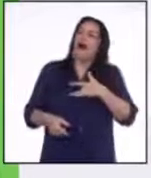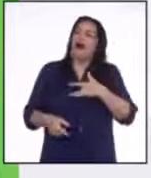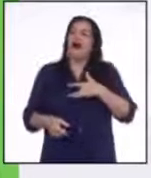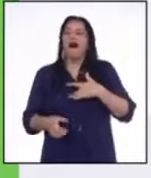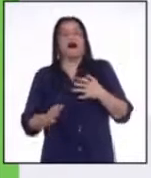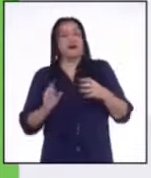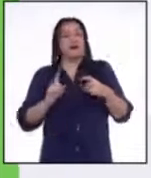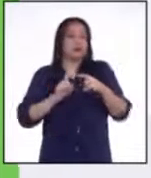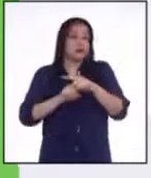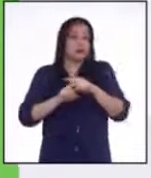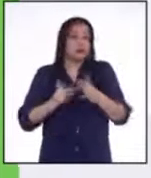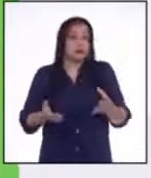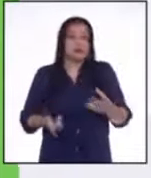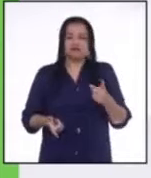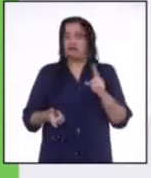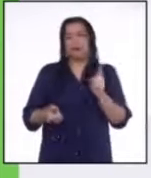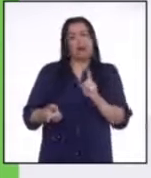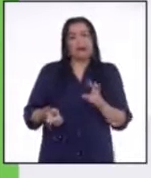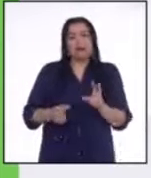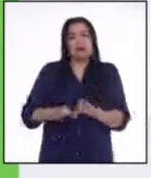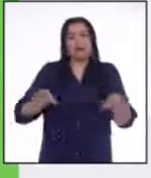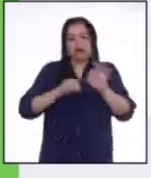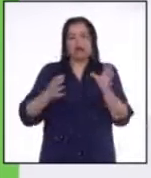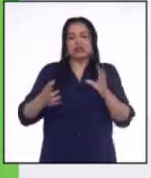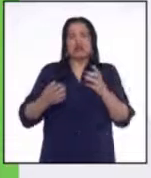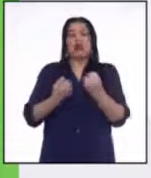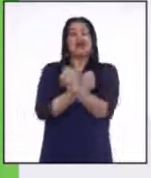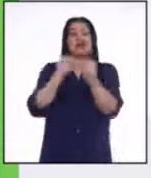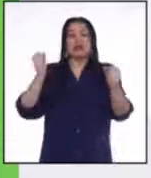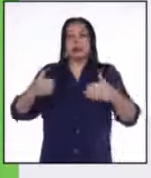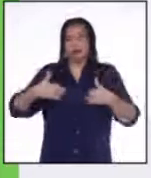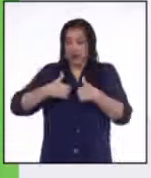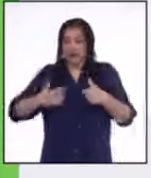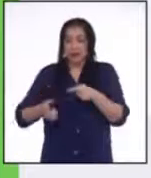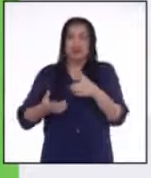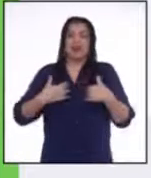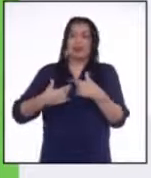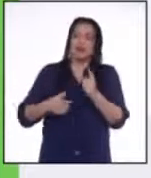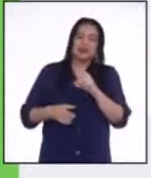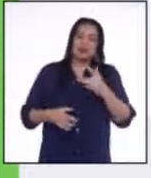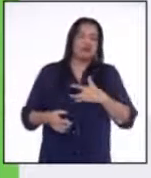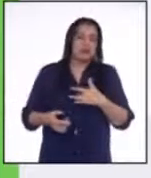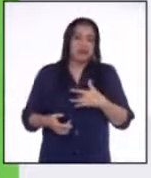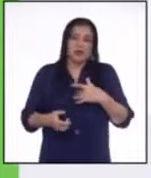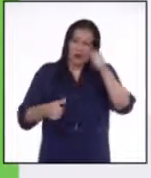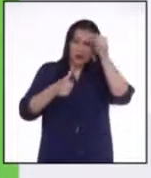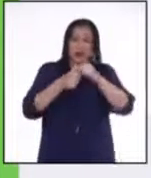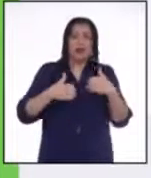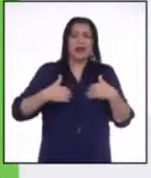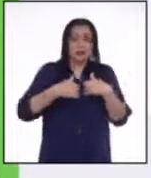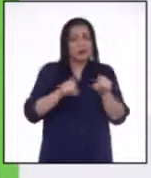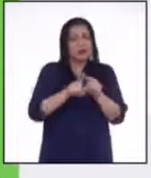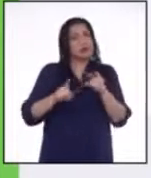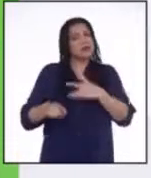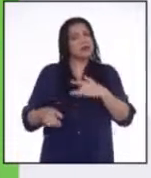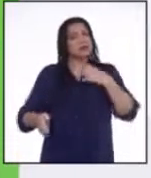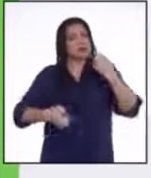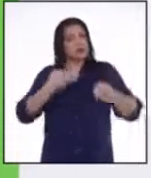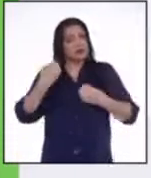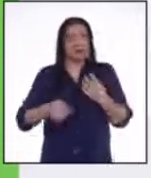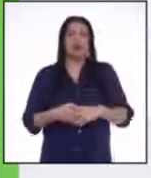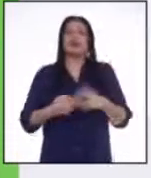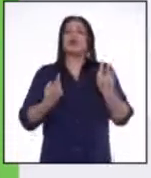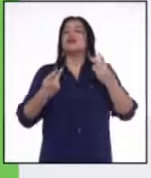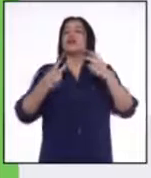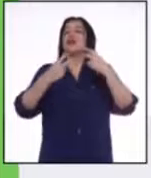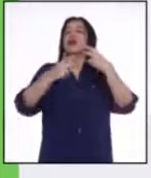nada sirve rescatar a un animal si el animal no percibe que se lo trata bien y no siente esa emoción. Los animales también sienten emociones. De nada sirve hacer turismo si